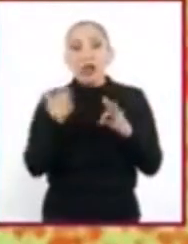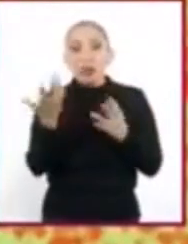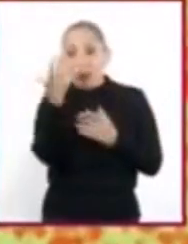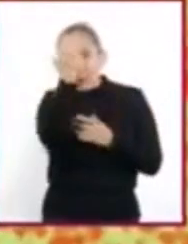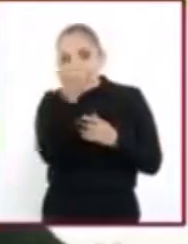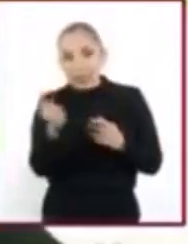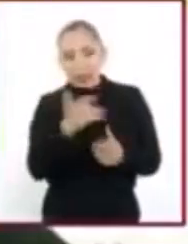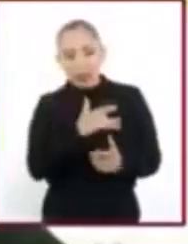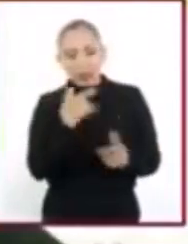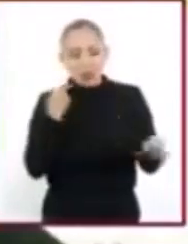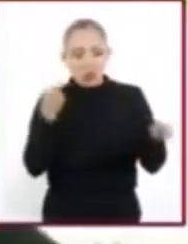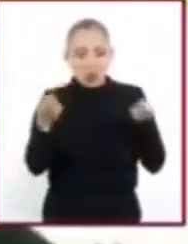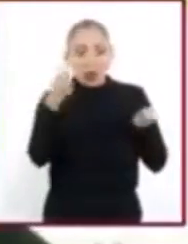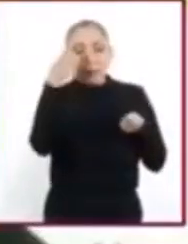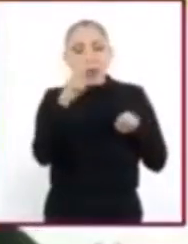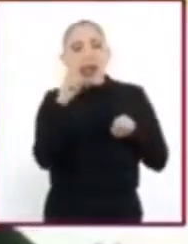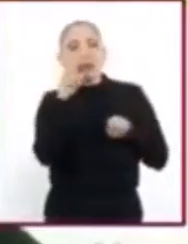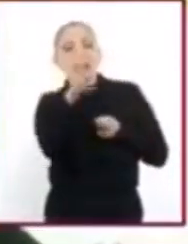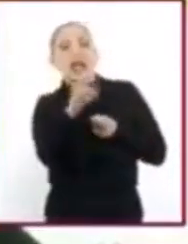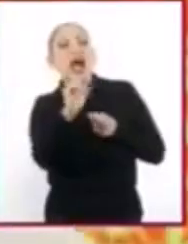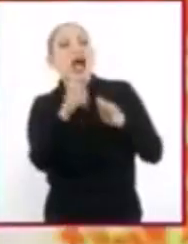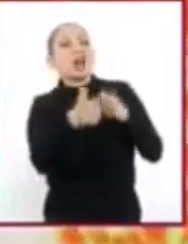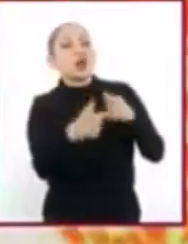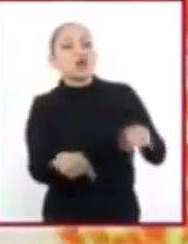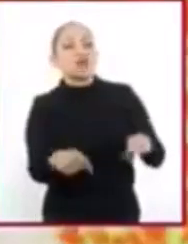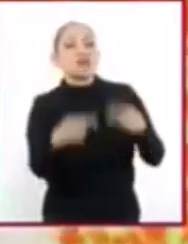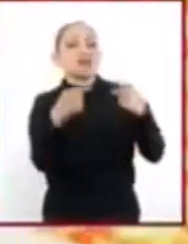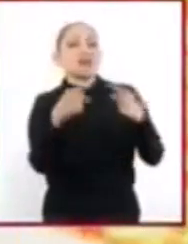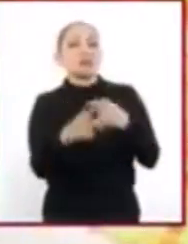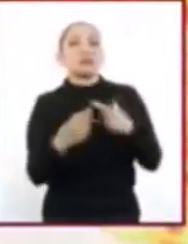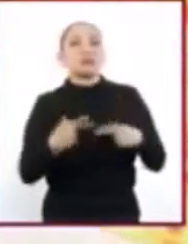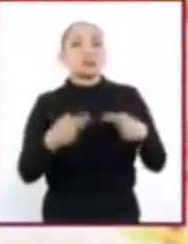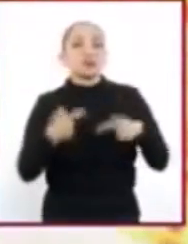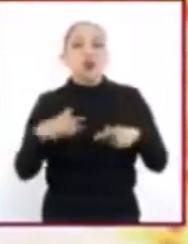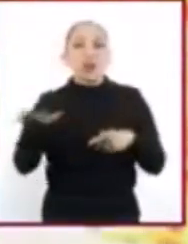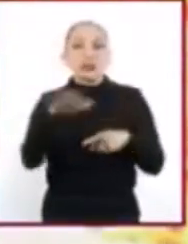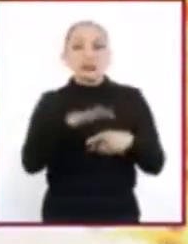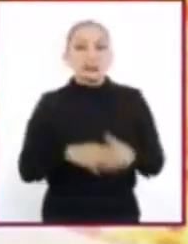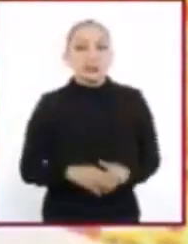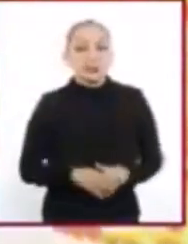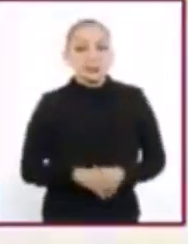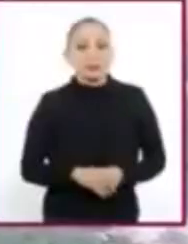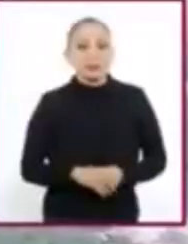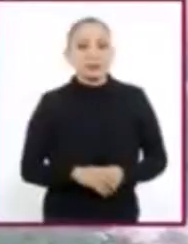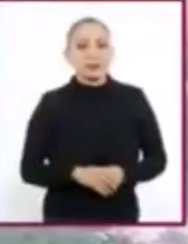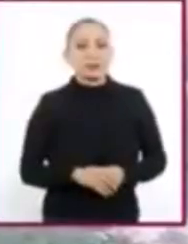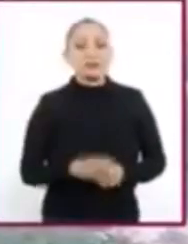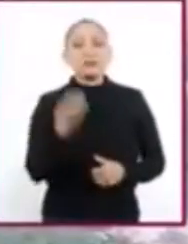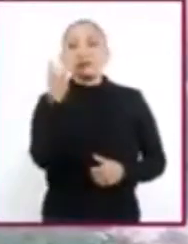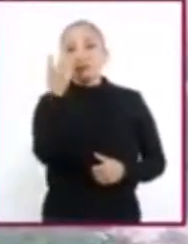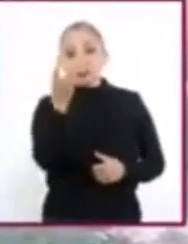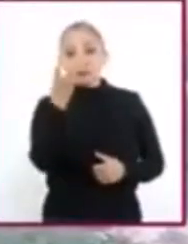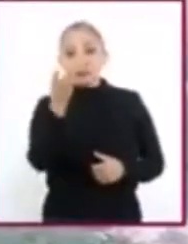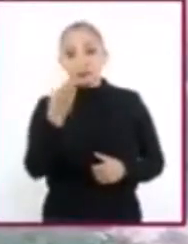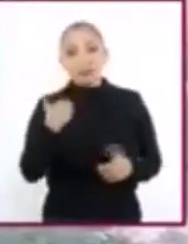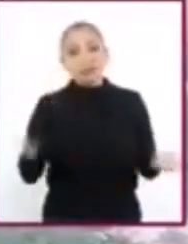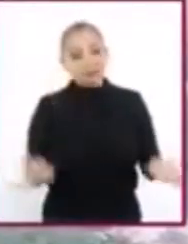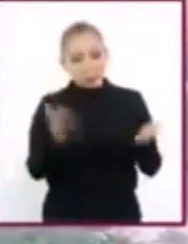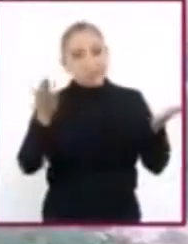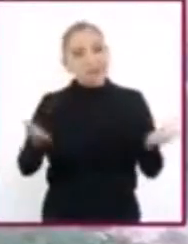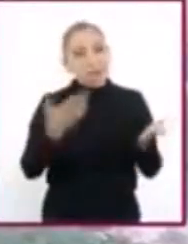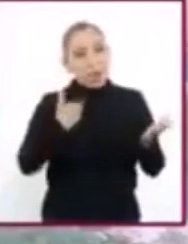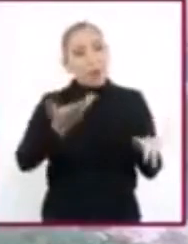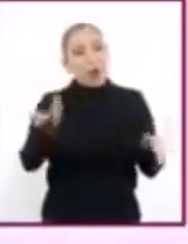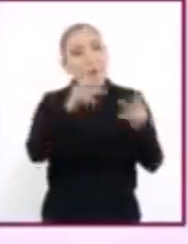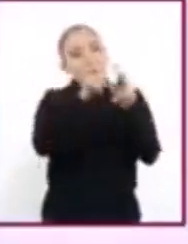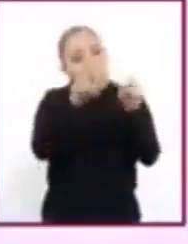emocionales a la hora de afrontar los conflictos interpersonales. De esta manera, se fomenta la cultura